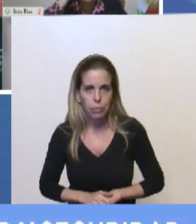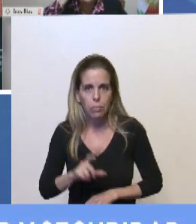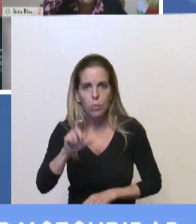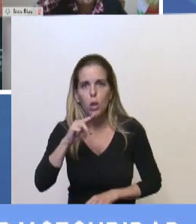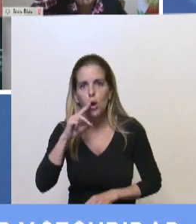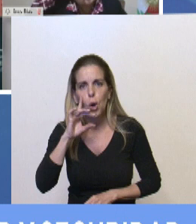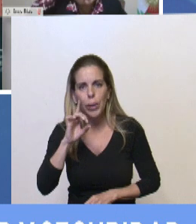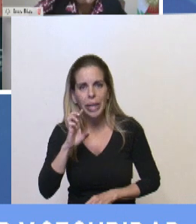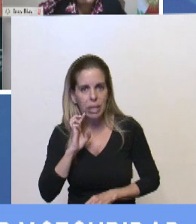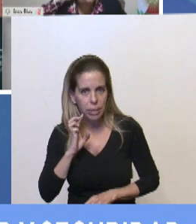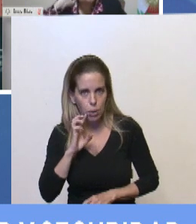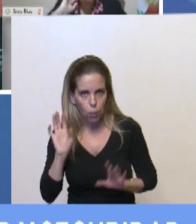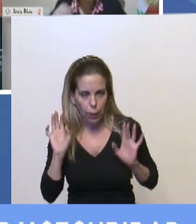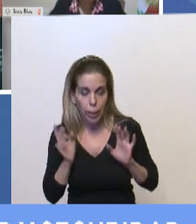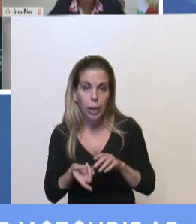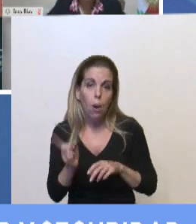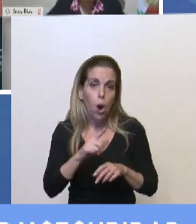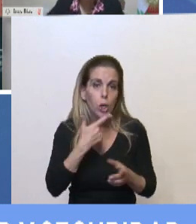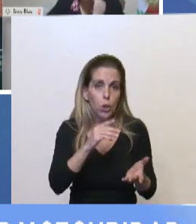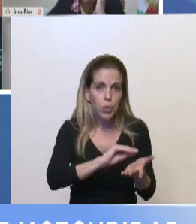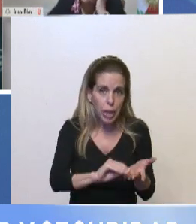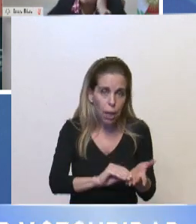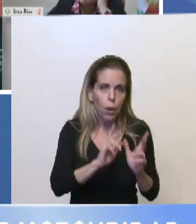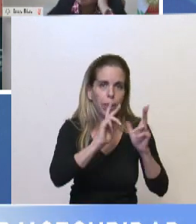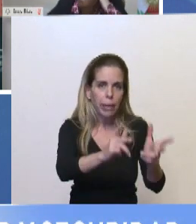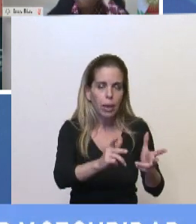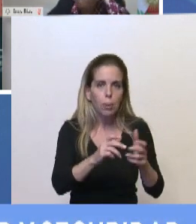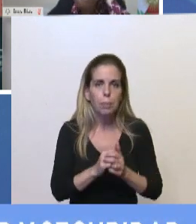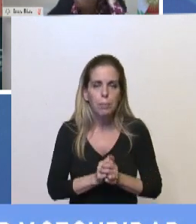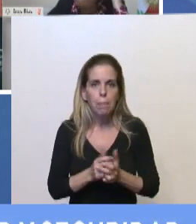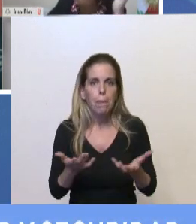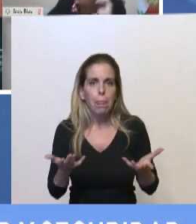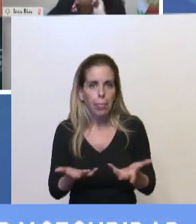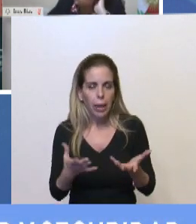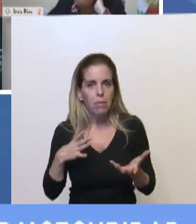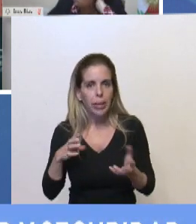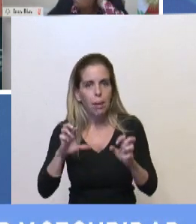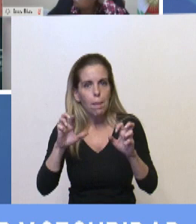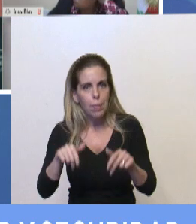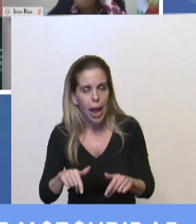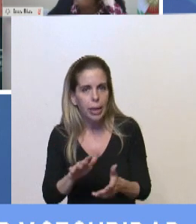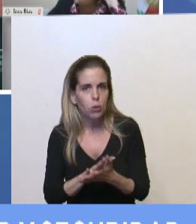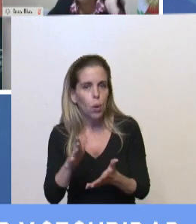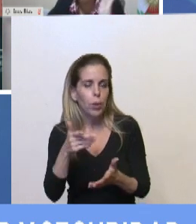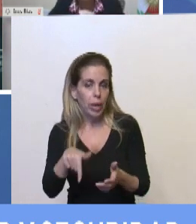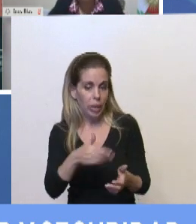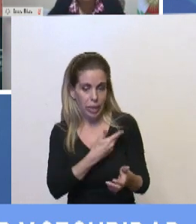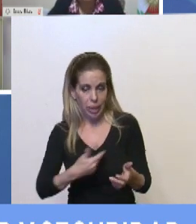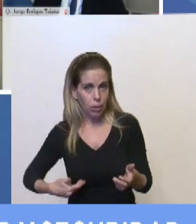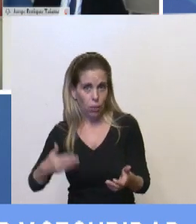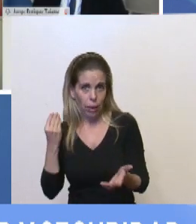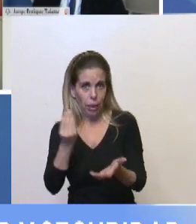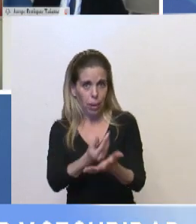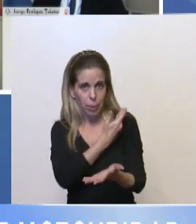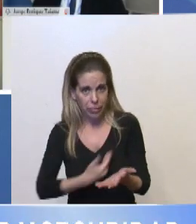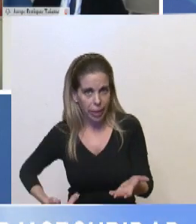también decirle, por ejemplo, he escuchado a otros decir, o que no hemos generado políticas de género durante esta gestión, o que